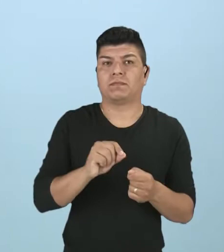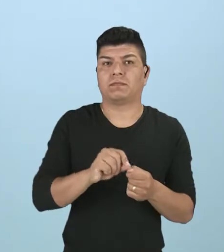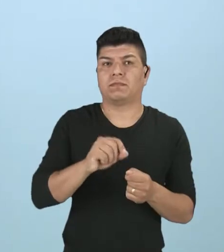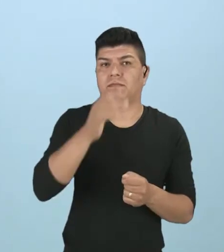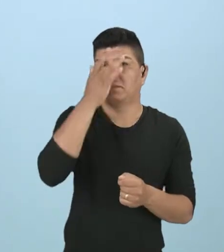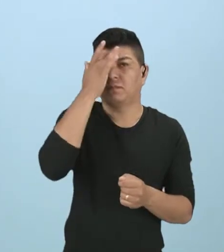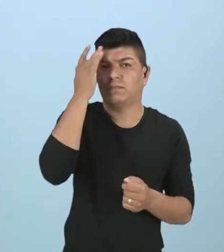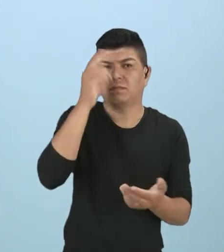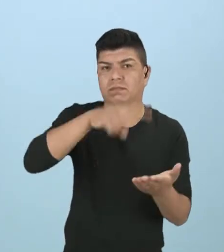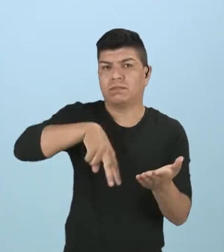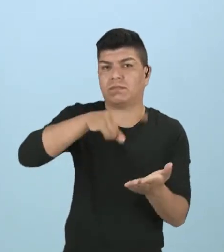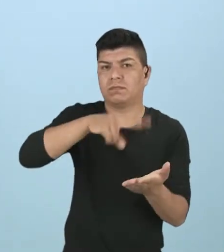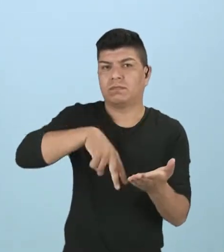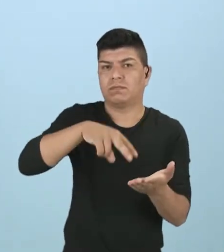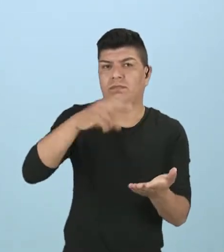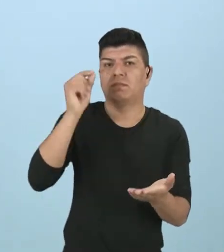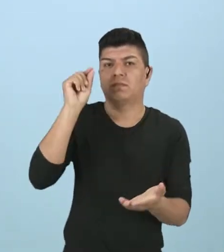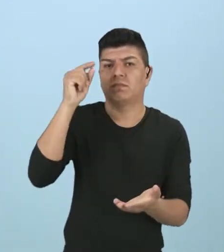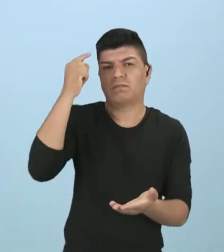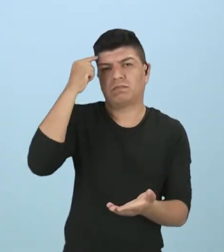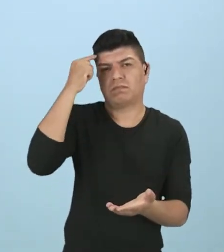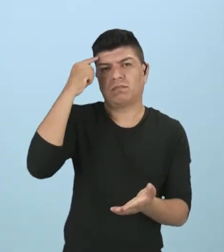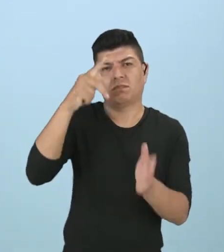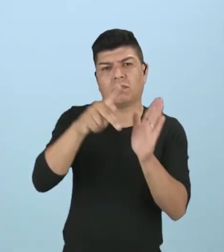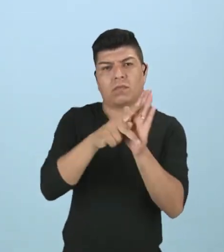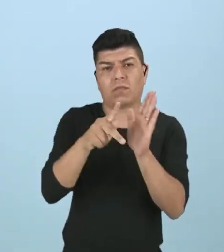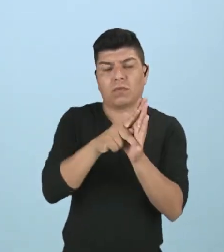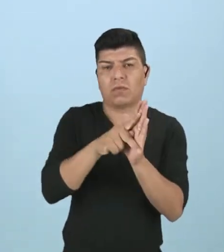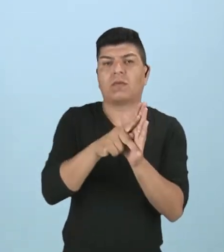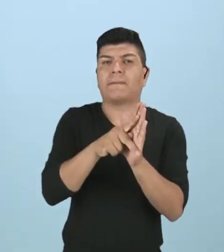el lector llegue a una reflexión propia